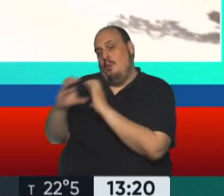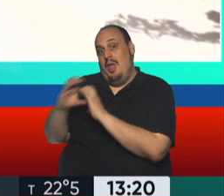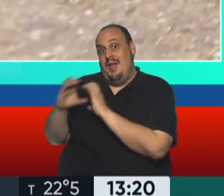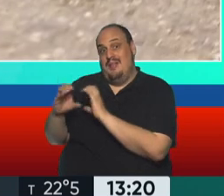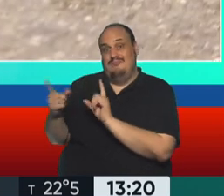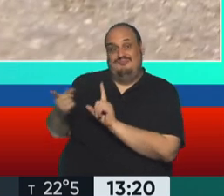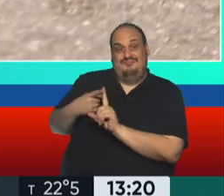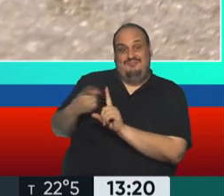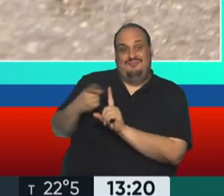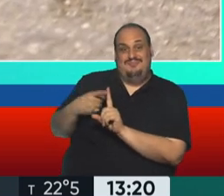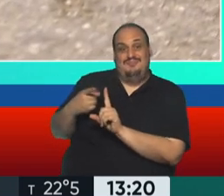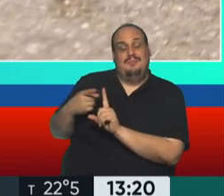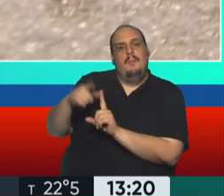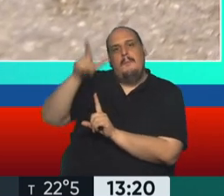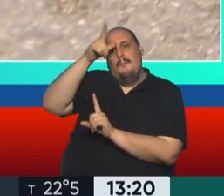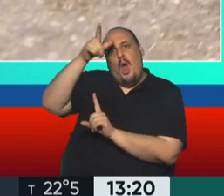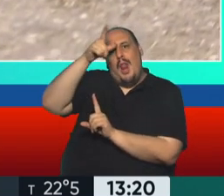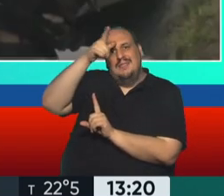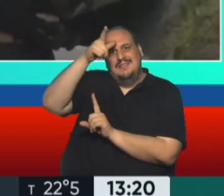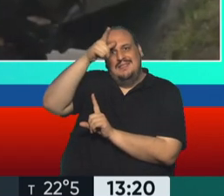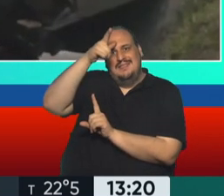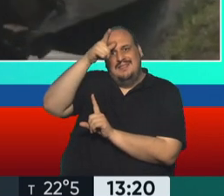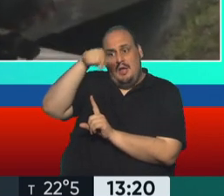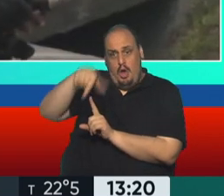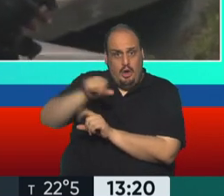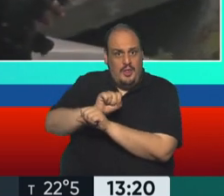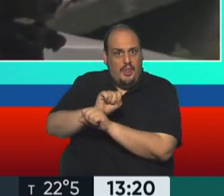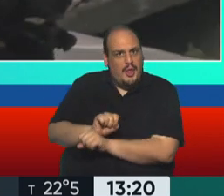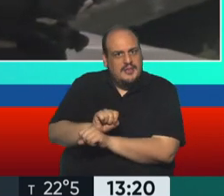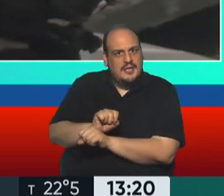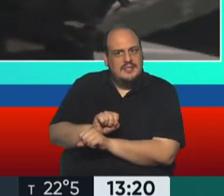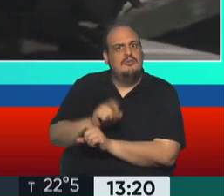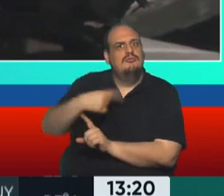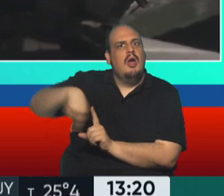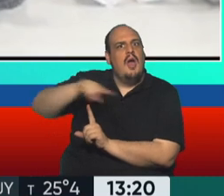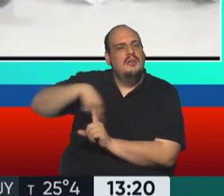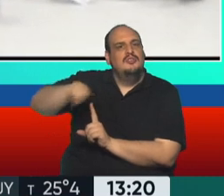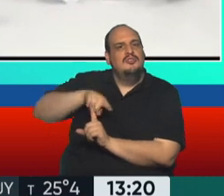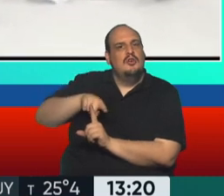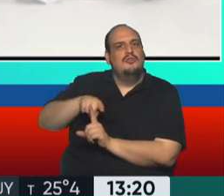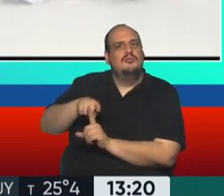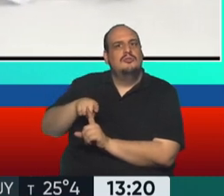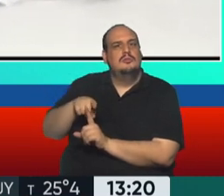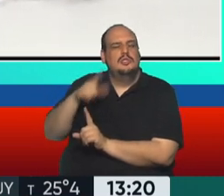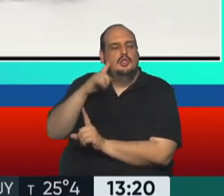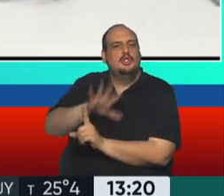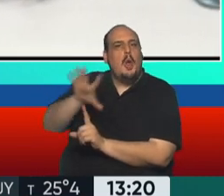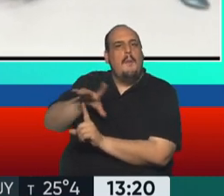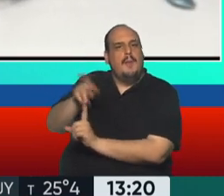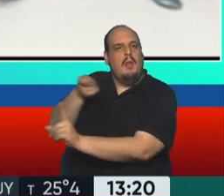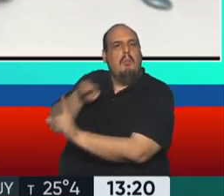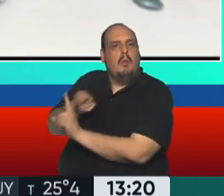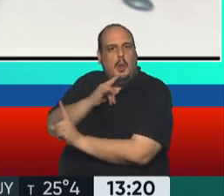efectivos de la policía que están actualmente detenidos y que habían estado implicados en el asesinato del